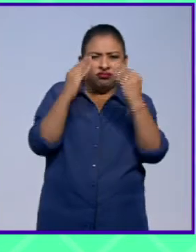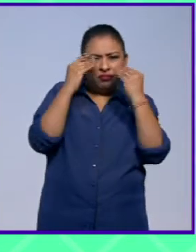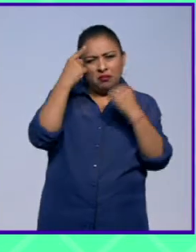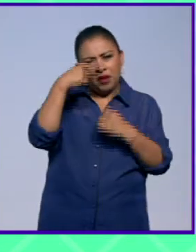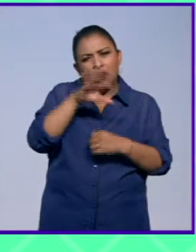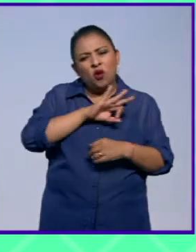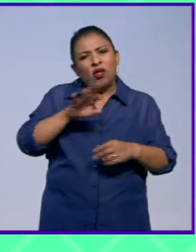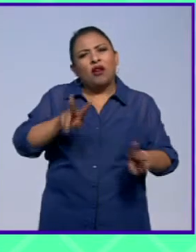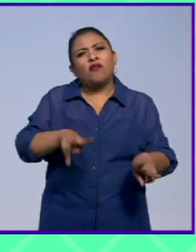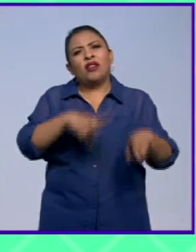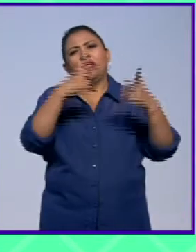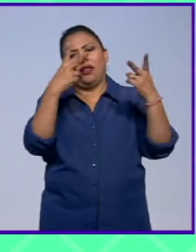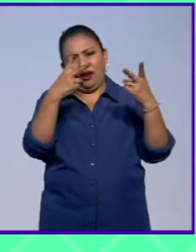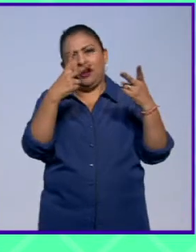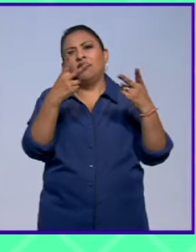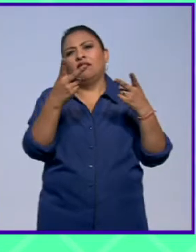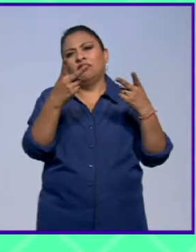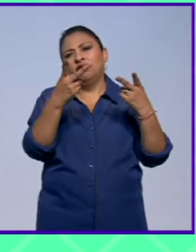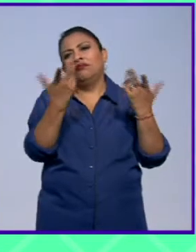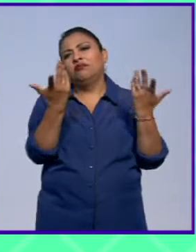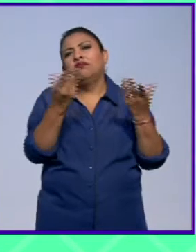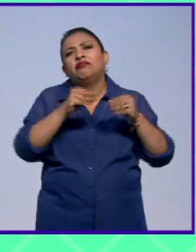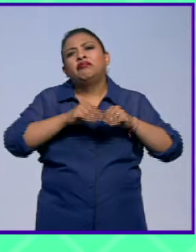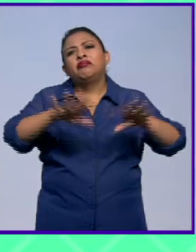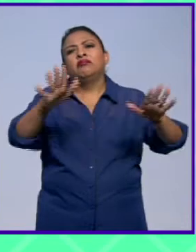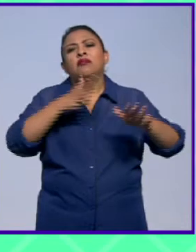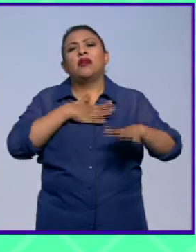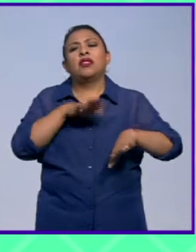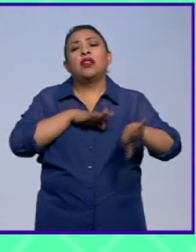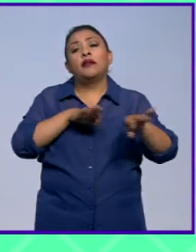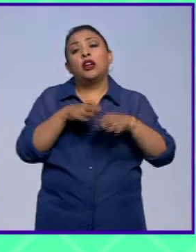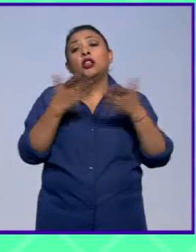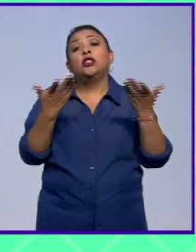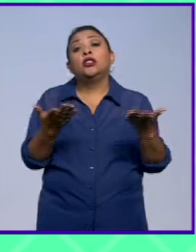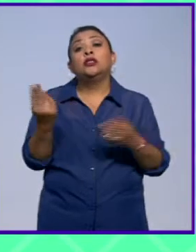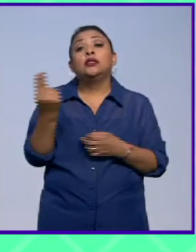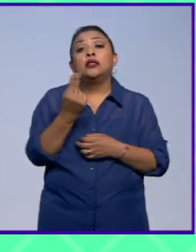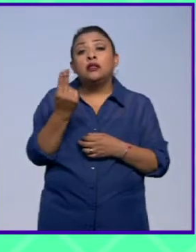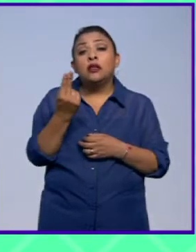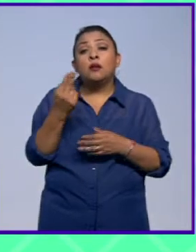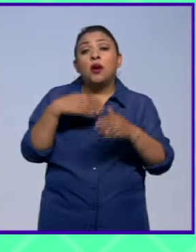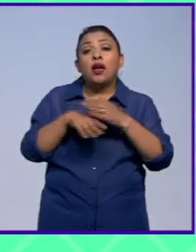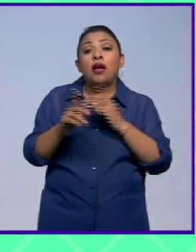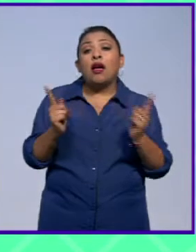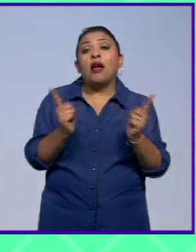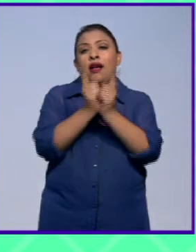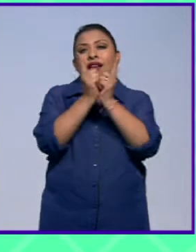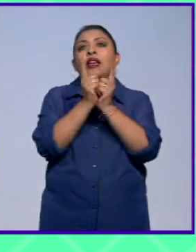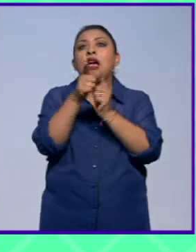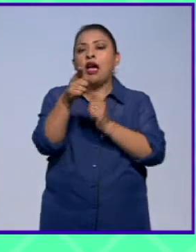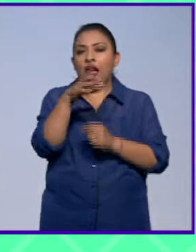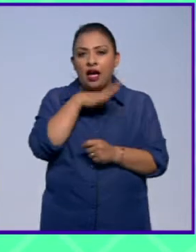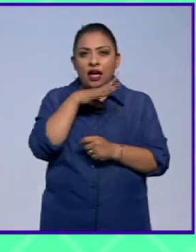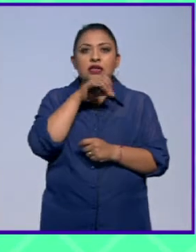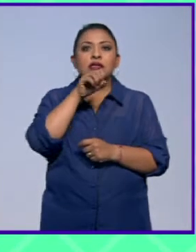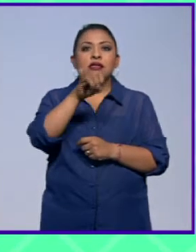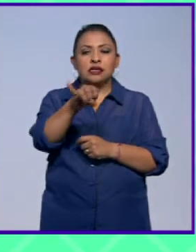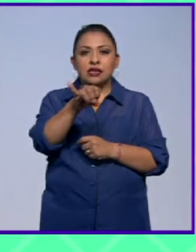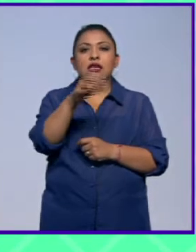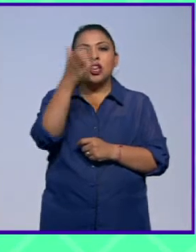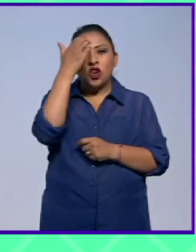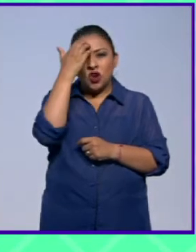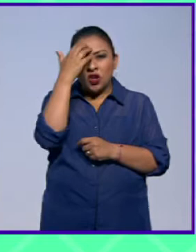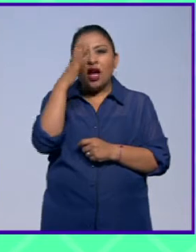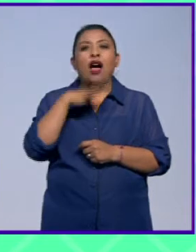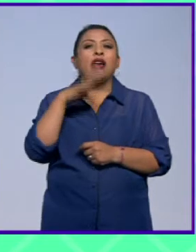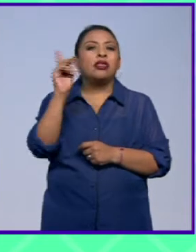comercializar vender difundir su trabajo entonces lo que hay que hacer es llevarlos al encuentro de quienes si tienen este know-how y tienen